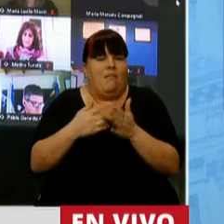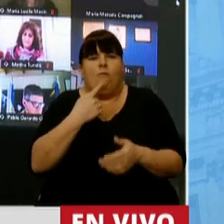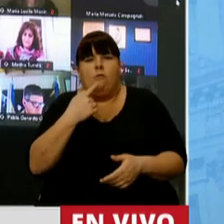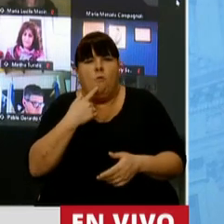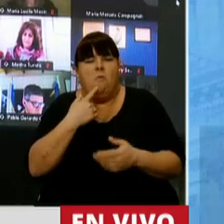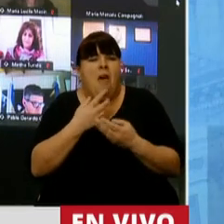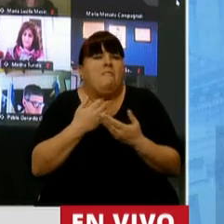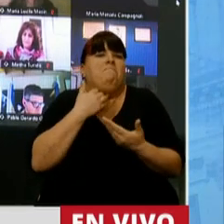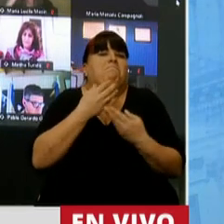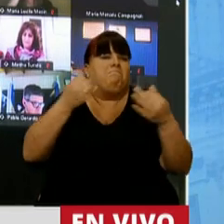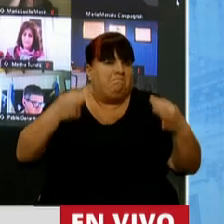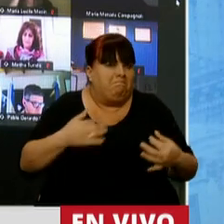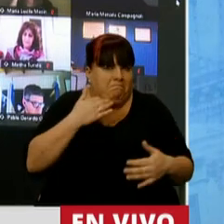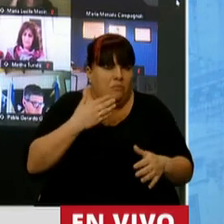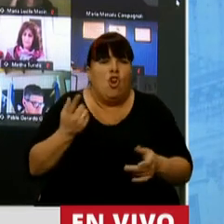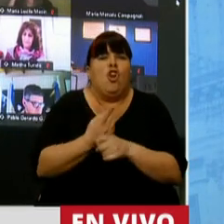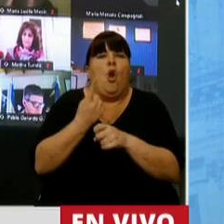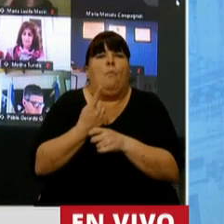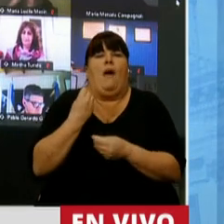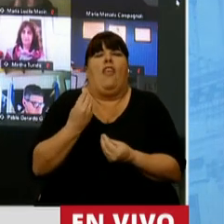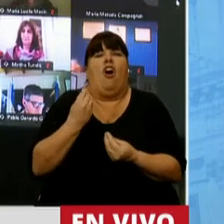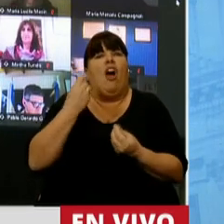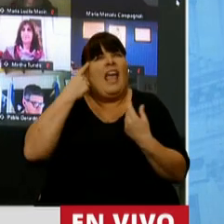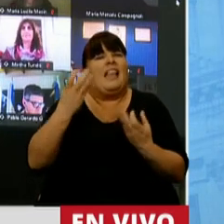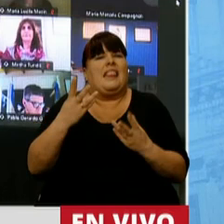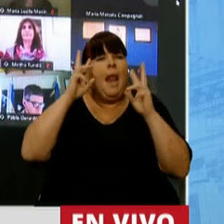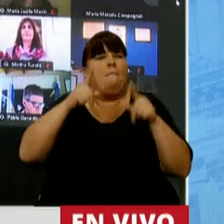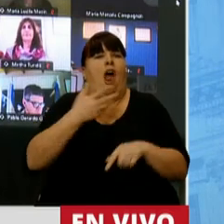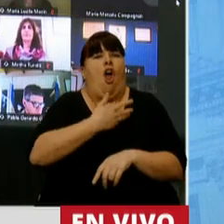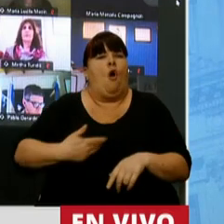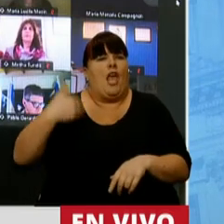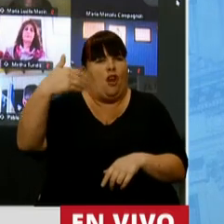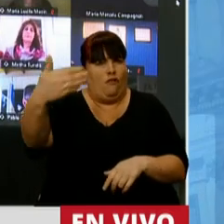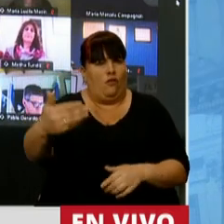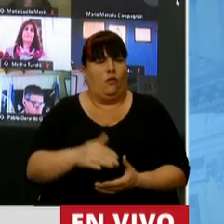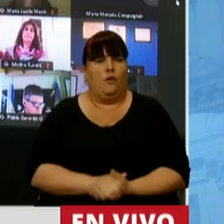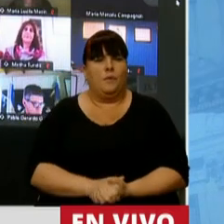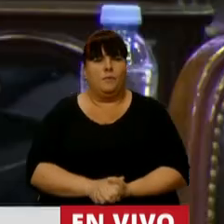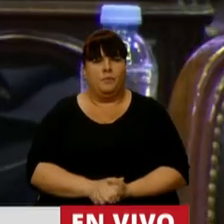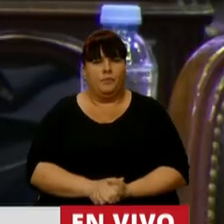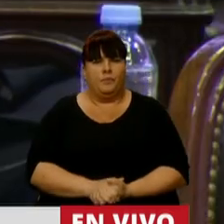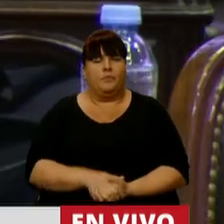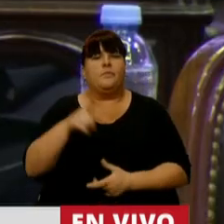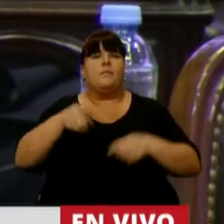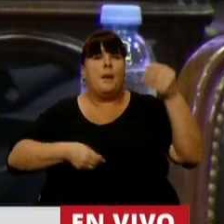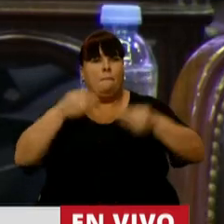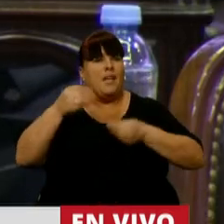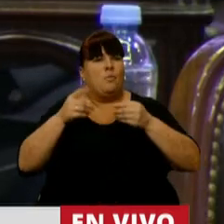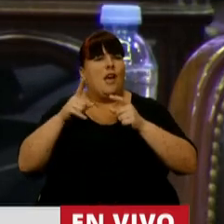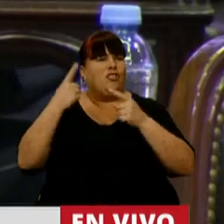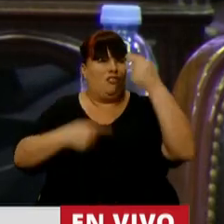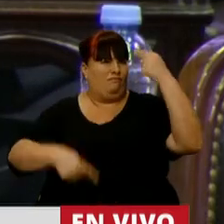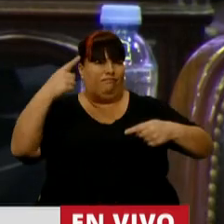y efímero. Porque no podemos representarnos cuál va a ser el plan de gobierno. Este presupuesto no es